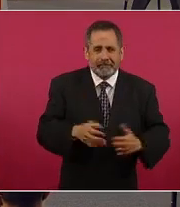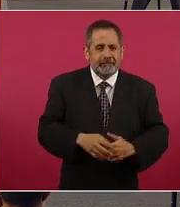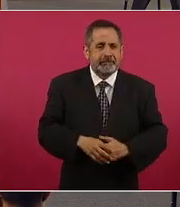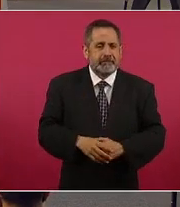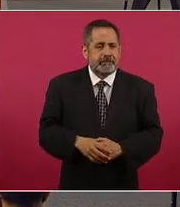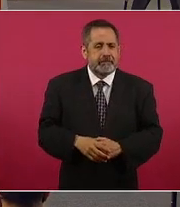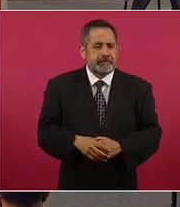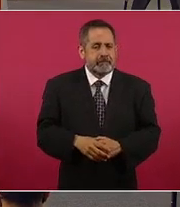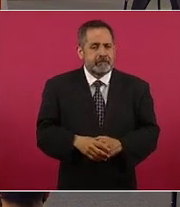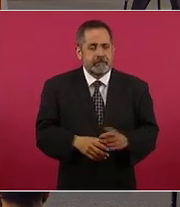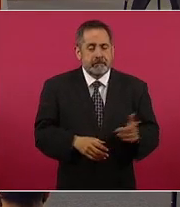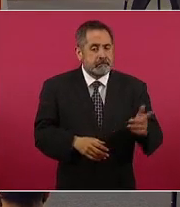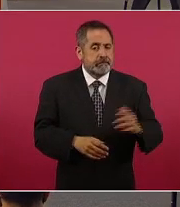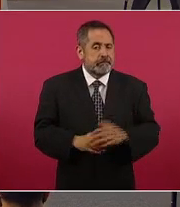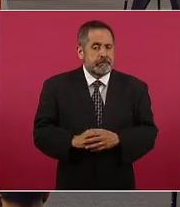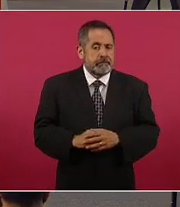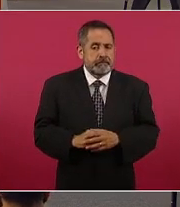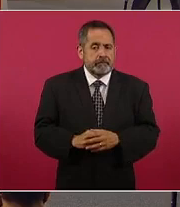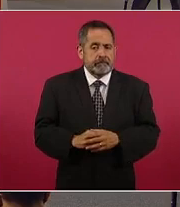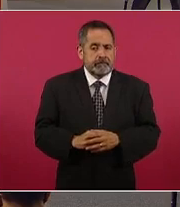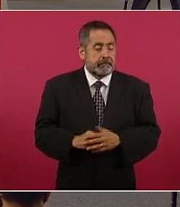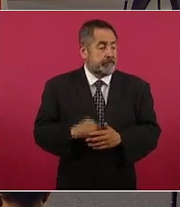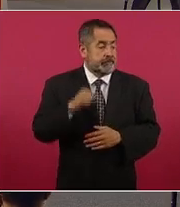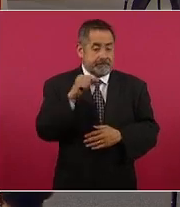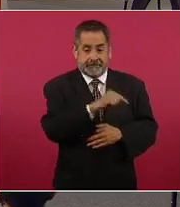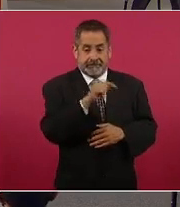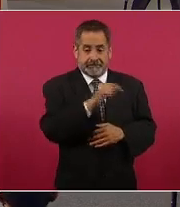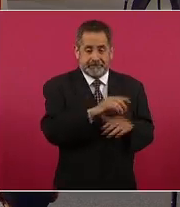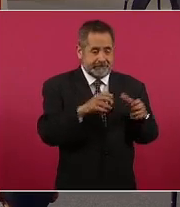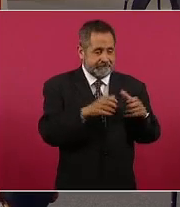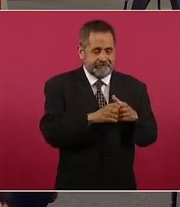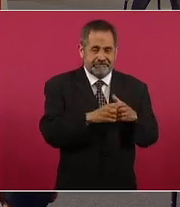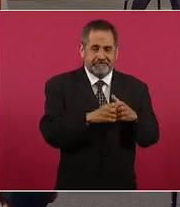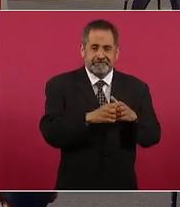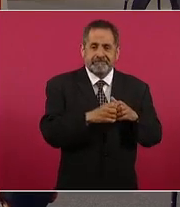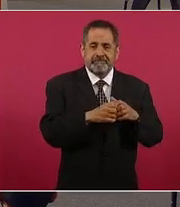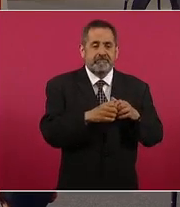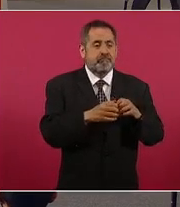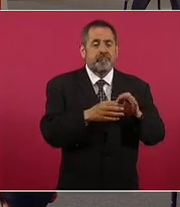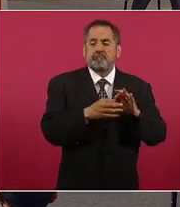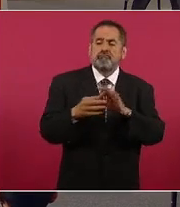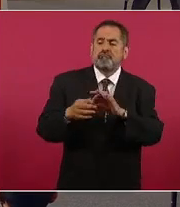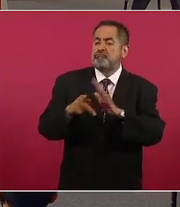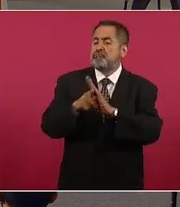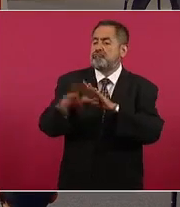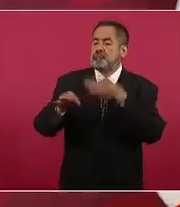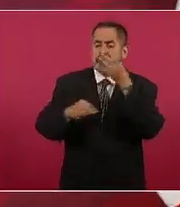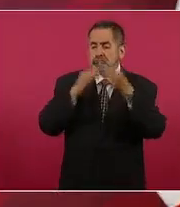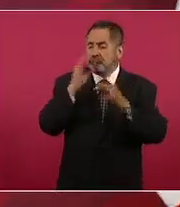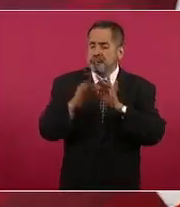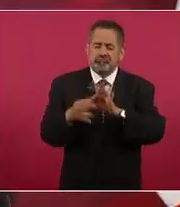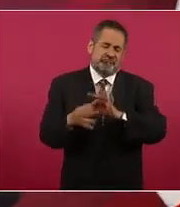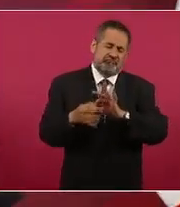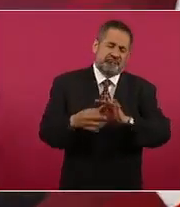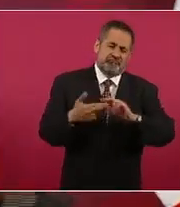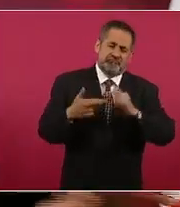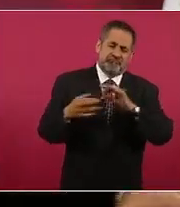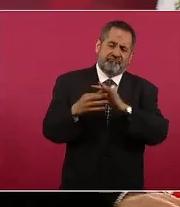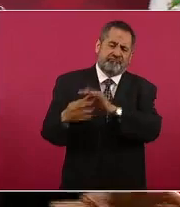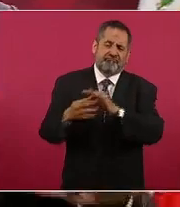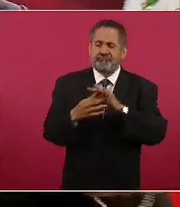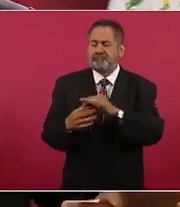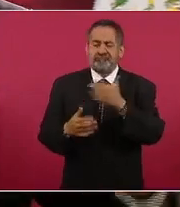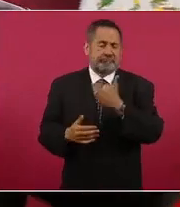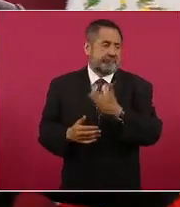y con una relación espléndida con los medios de información hasta para